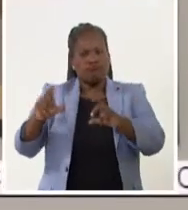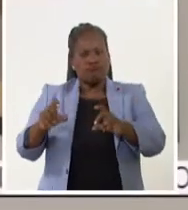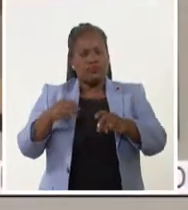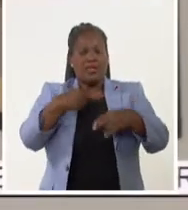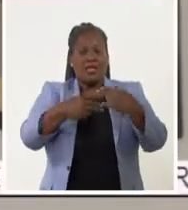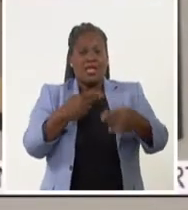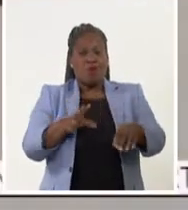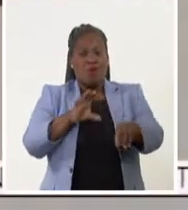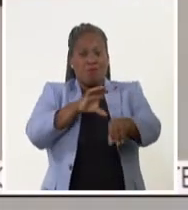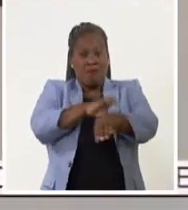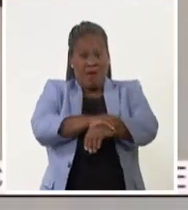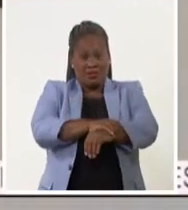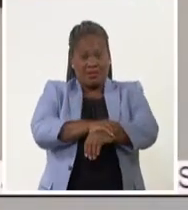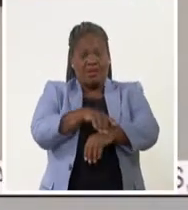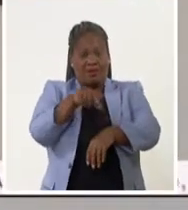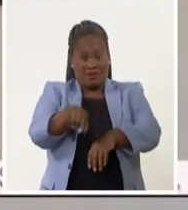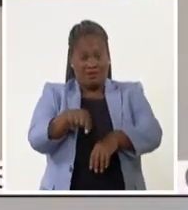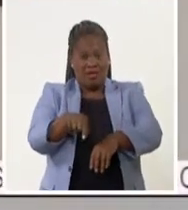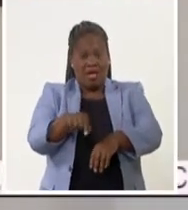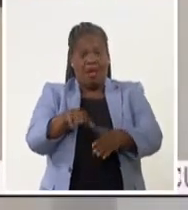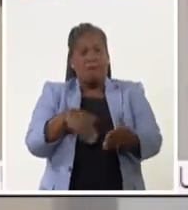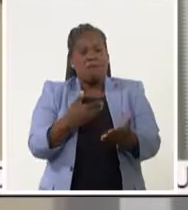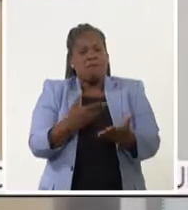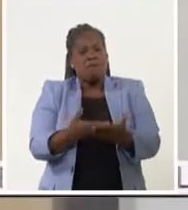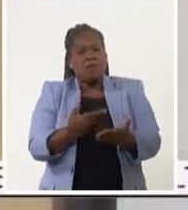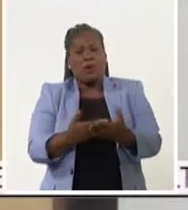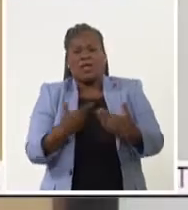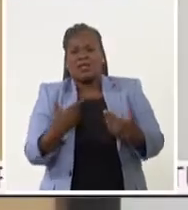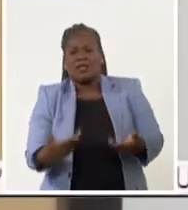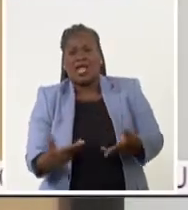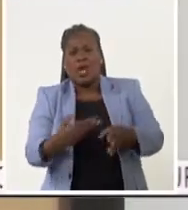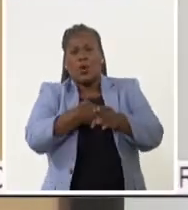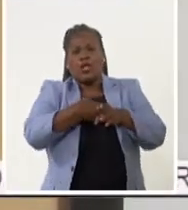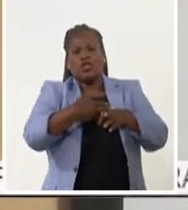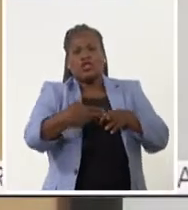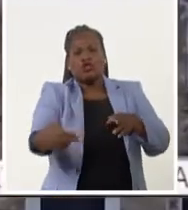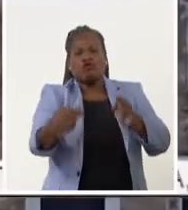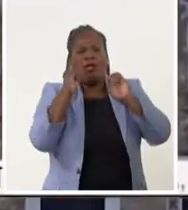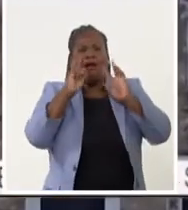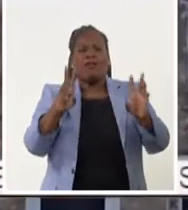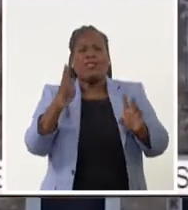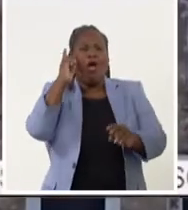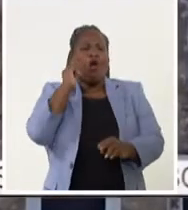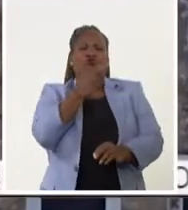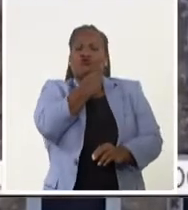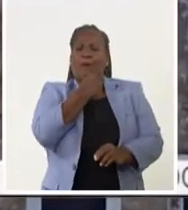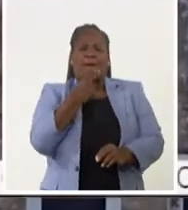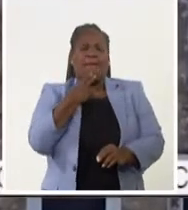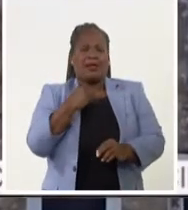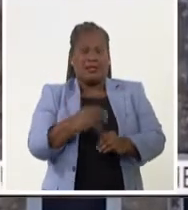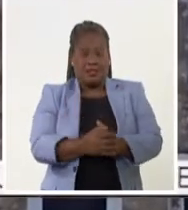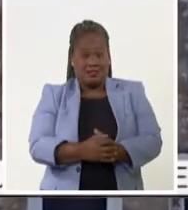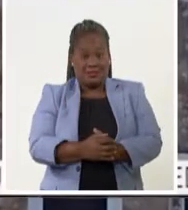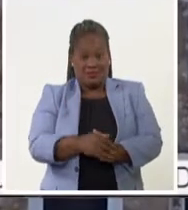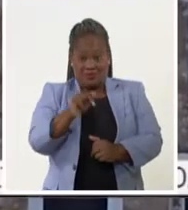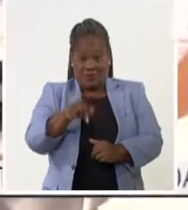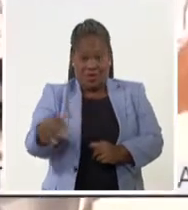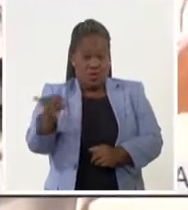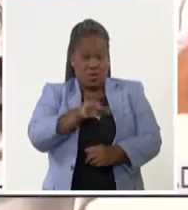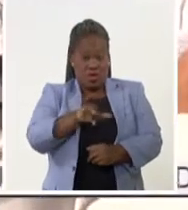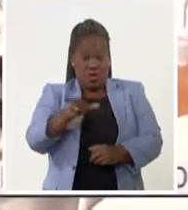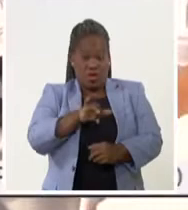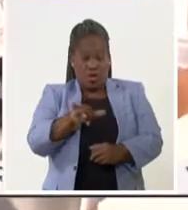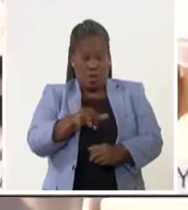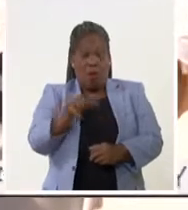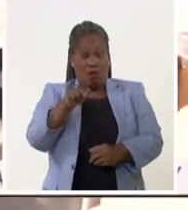cárcel por el luchador antiterrorista, propone un recorrido cronológico por la vida del apóstol cubano. La jornada también fue tribuna